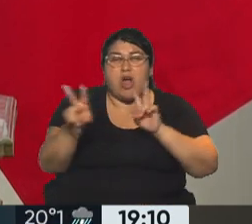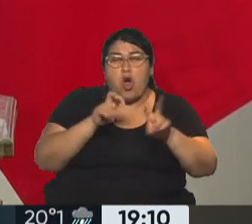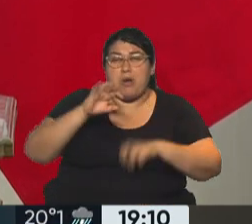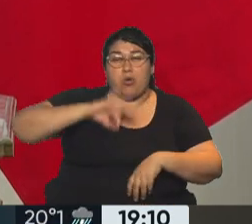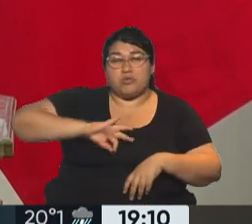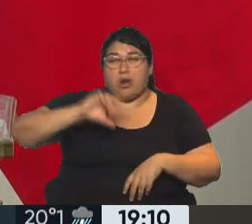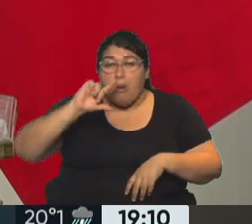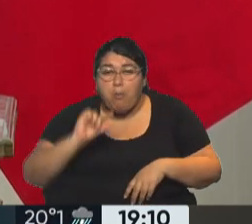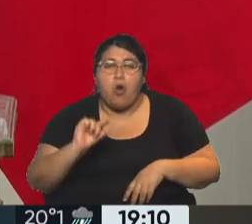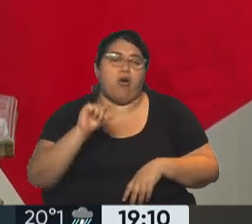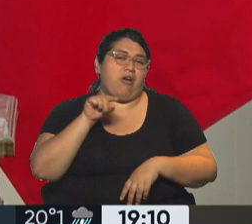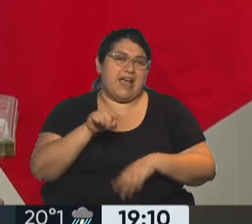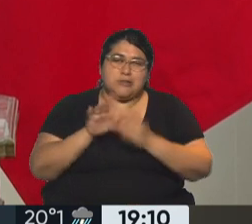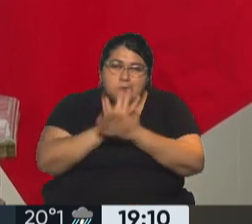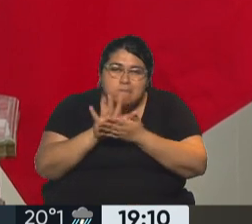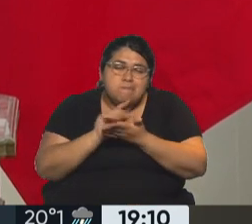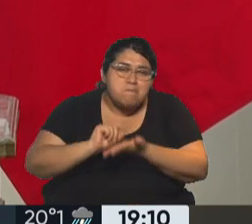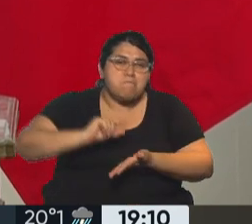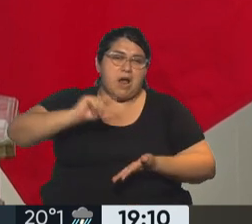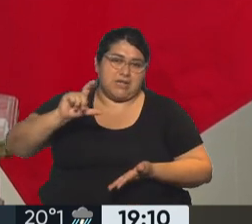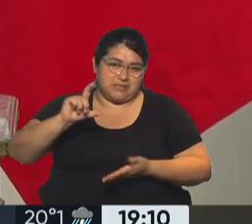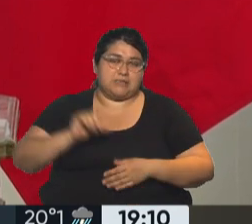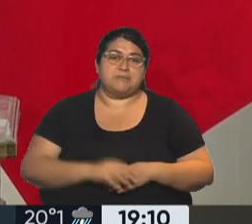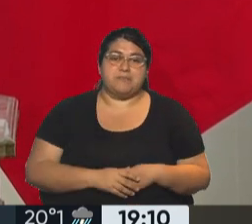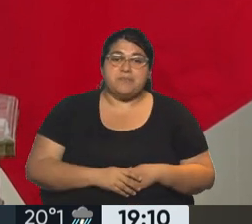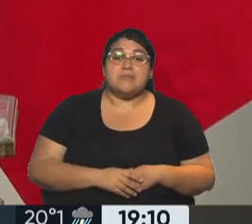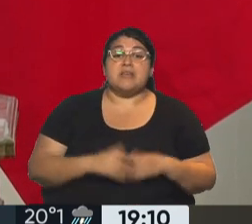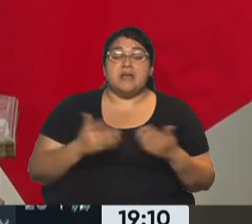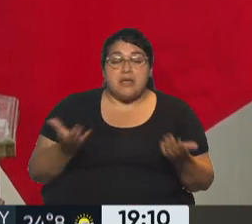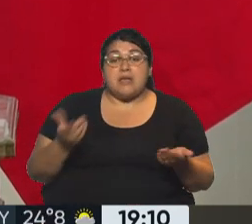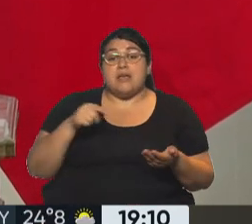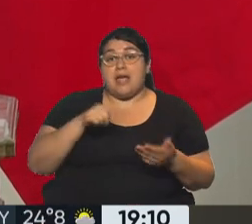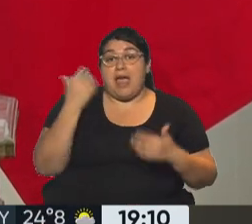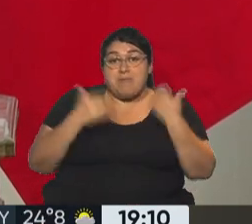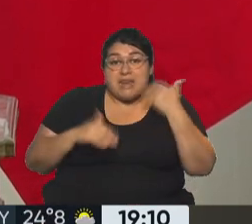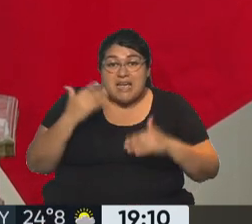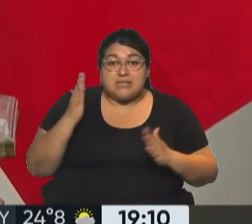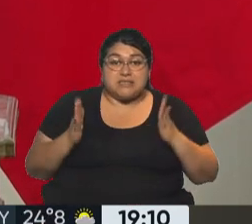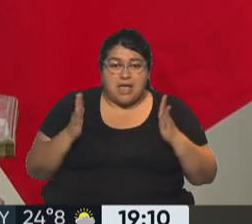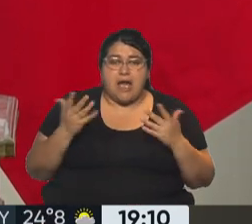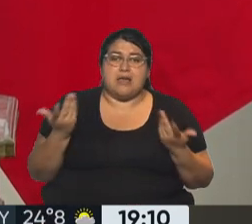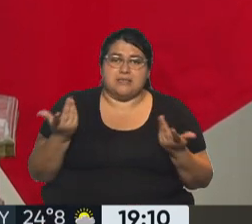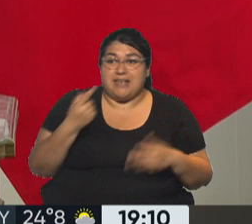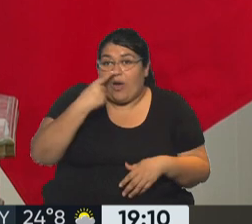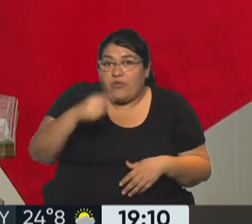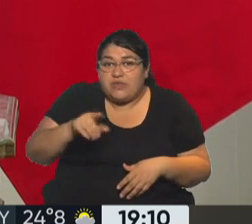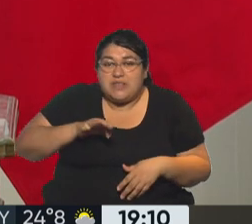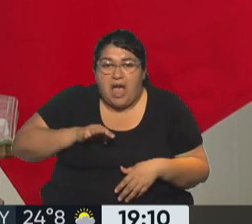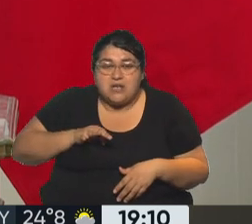Y nosotros confiamos que el método de la paritaria es el método adecuado. En la emergencia, llegando a fin de año,